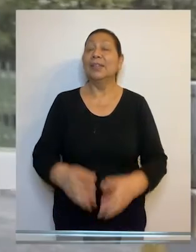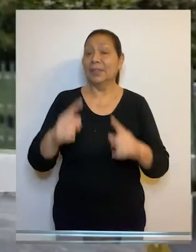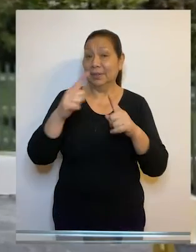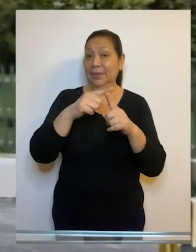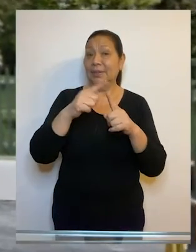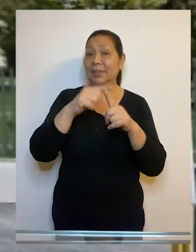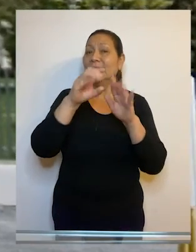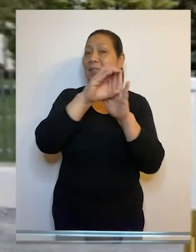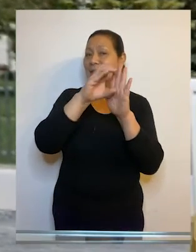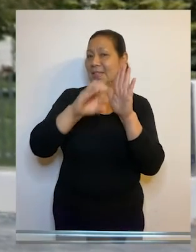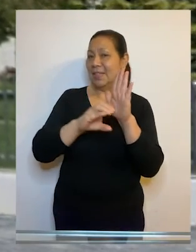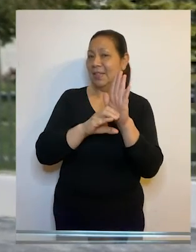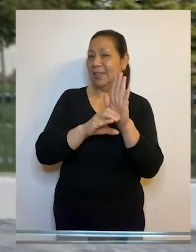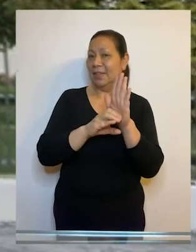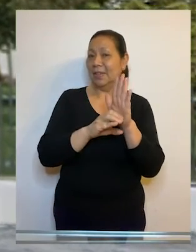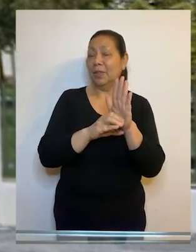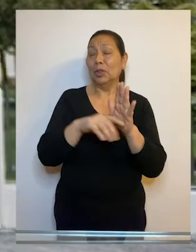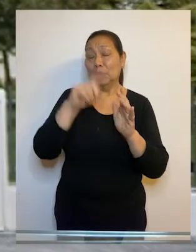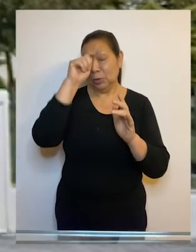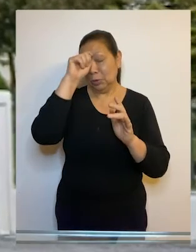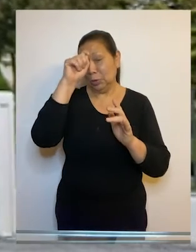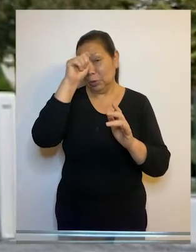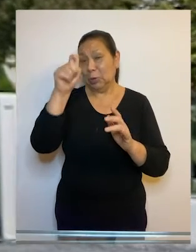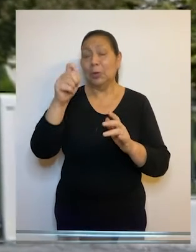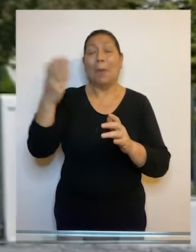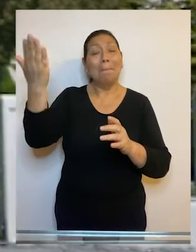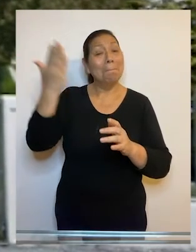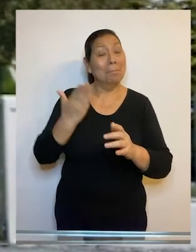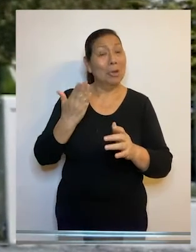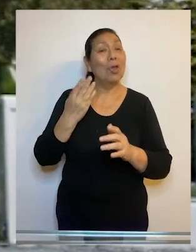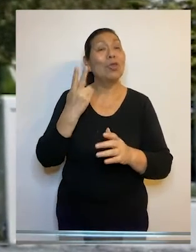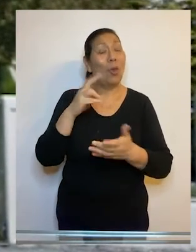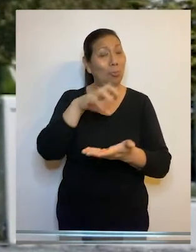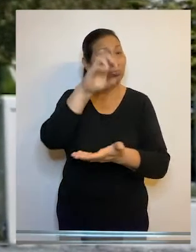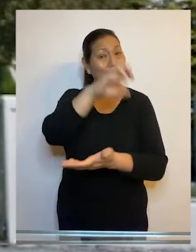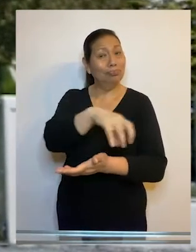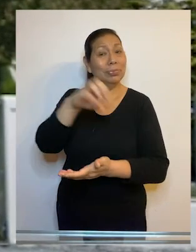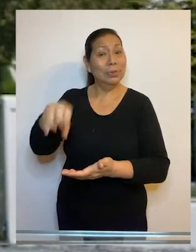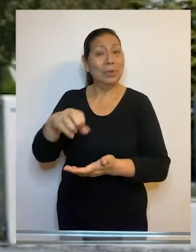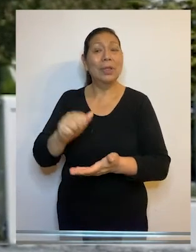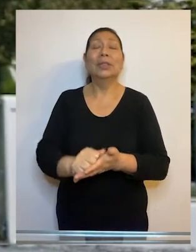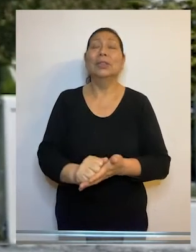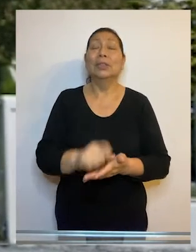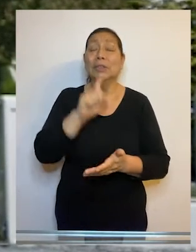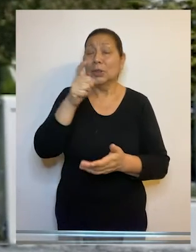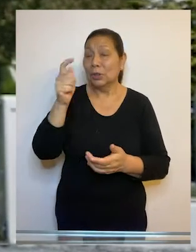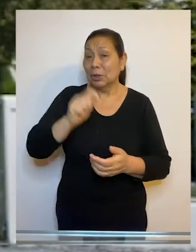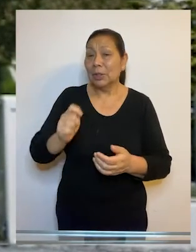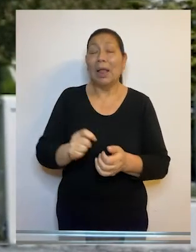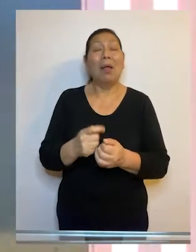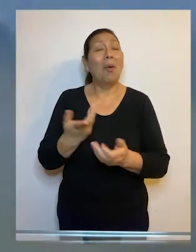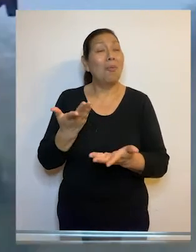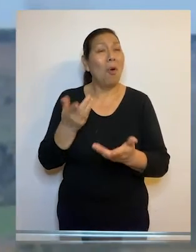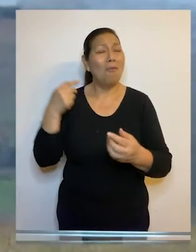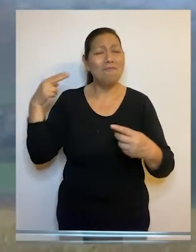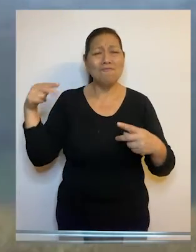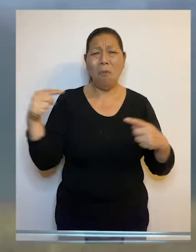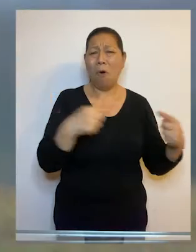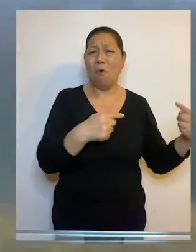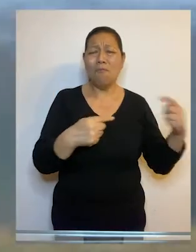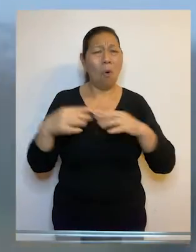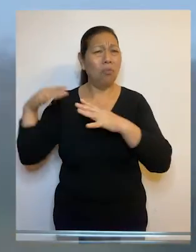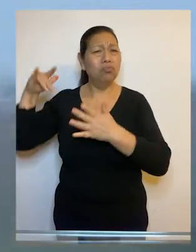El Tribunal Constitucional turco concluyó por unanimidad que dos pueblos en la provincia turca de Zirnak fueron